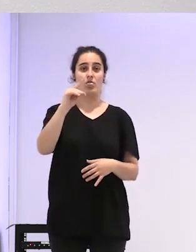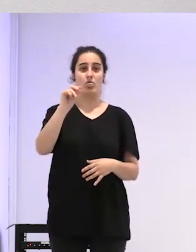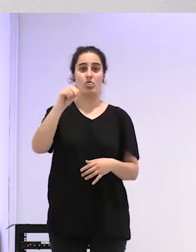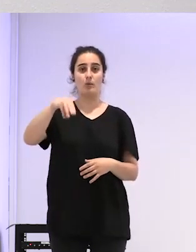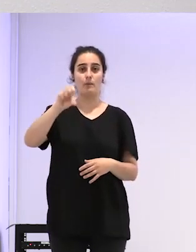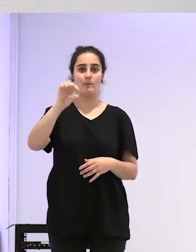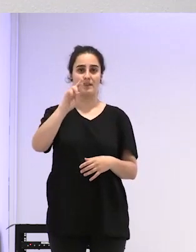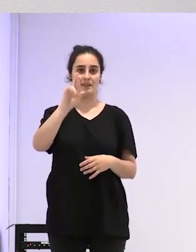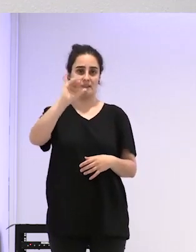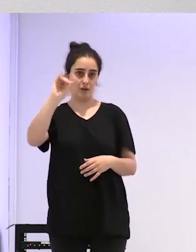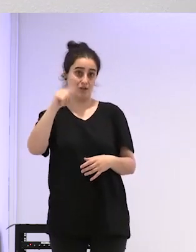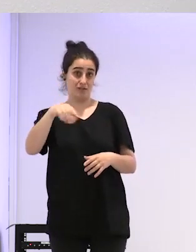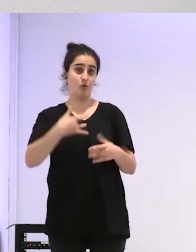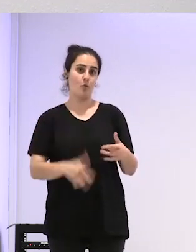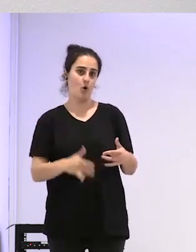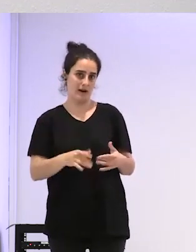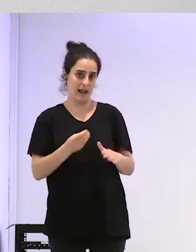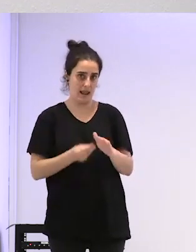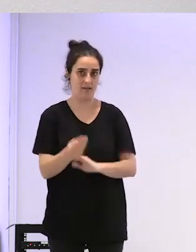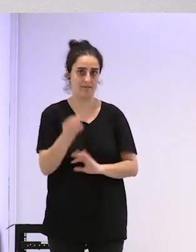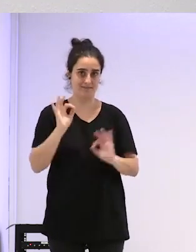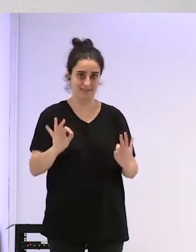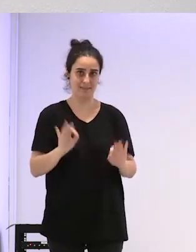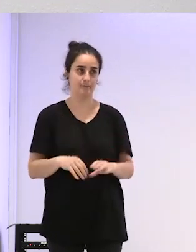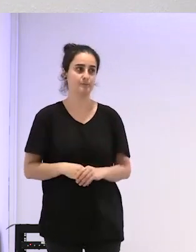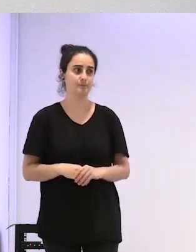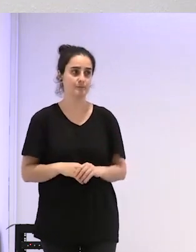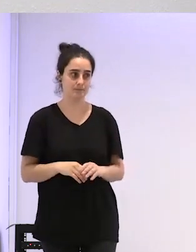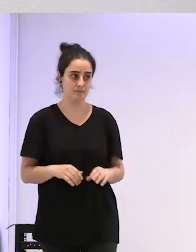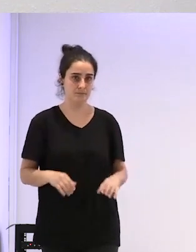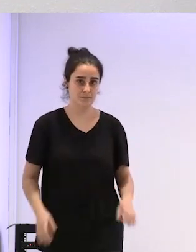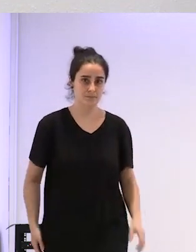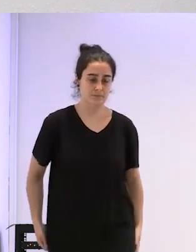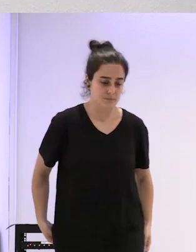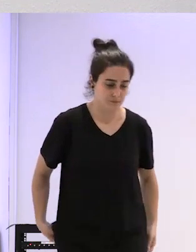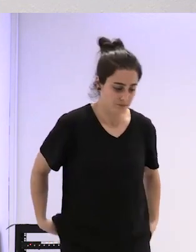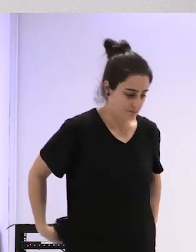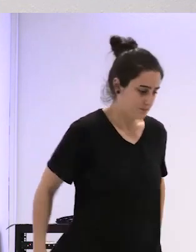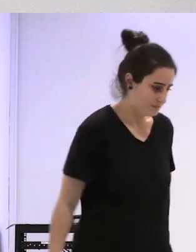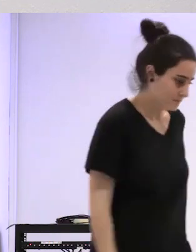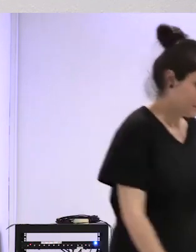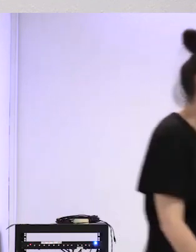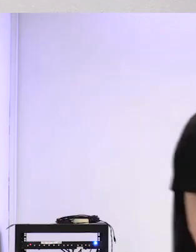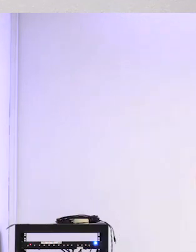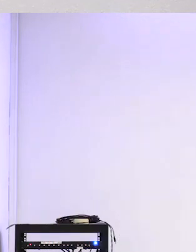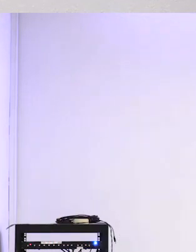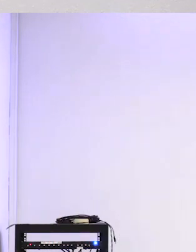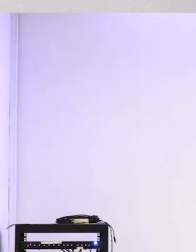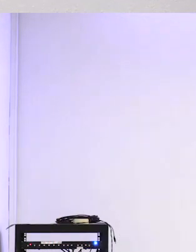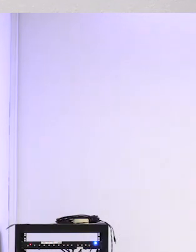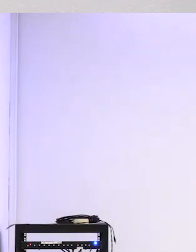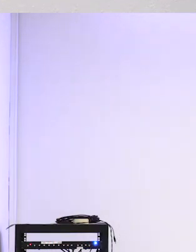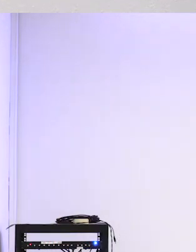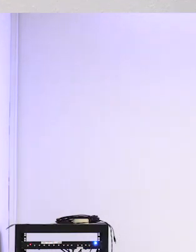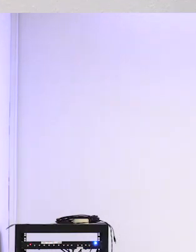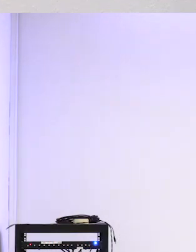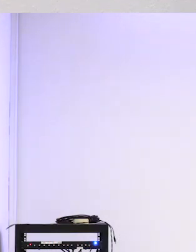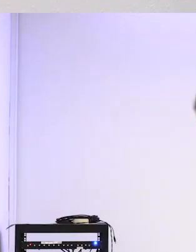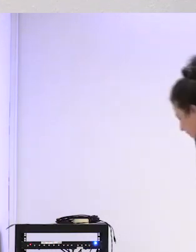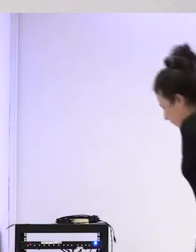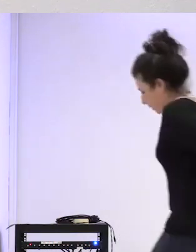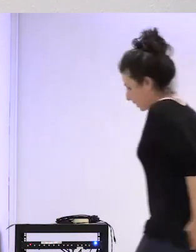tenemos una cierta feminización y aquí dependerá de la persona como lo lleve pero es una feminización muy lenta y que luego